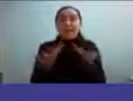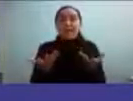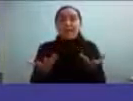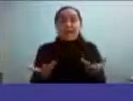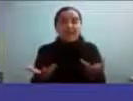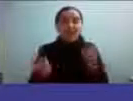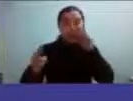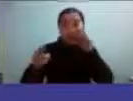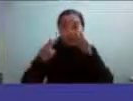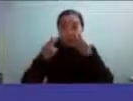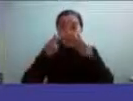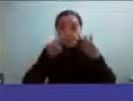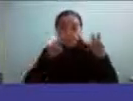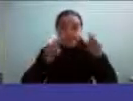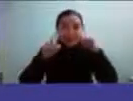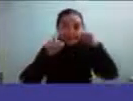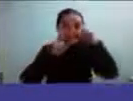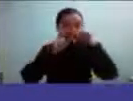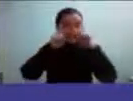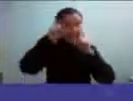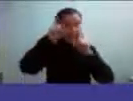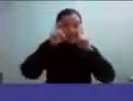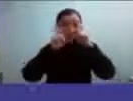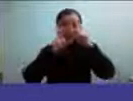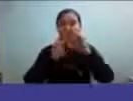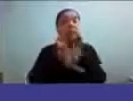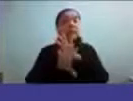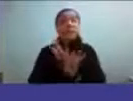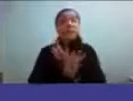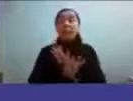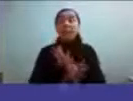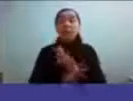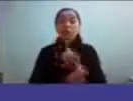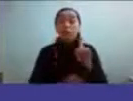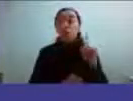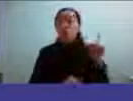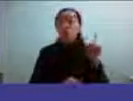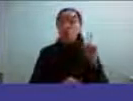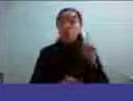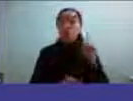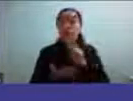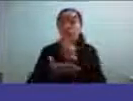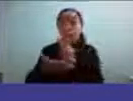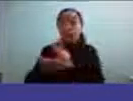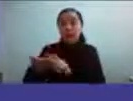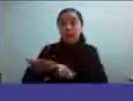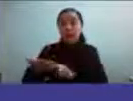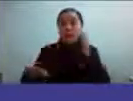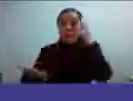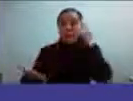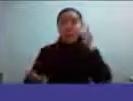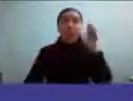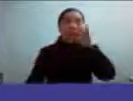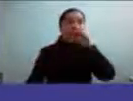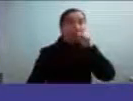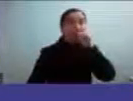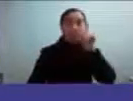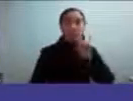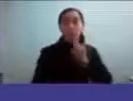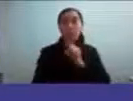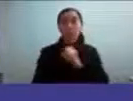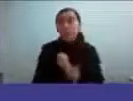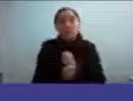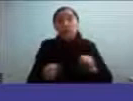miradas los gestos que teatro no es solamente leer un guión y en realidad yo no era capaz de hacer eso